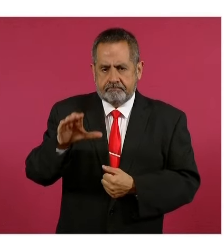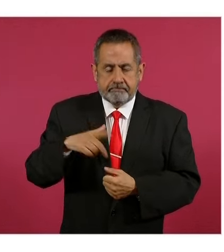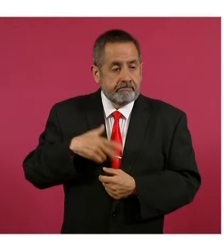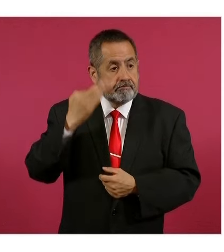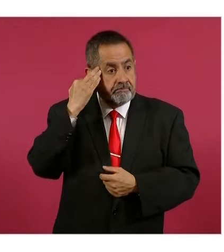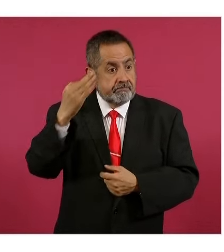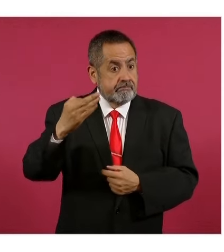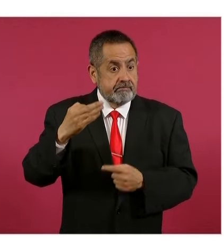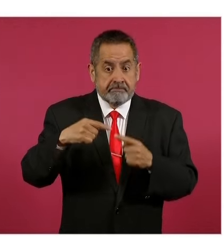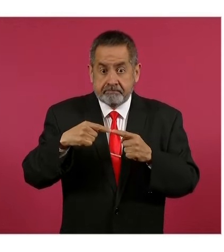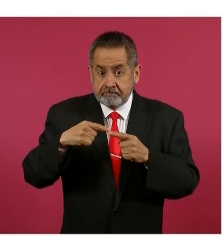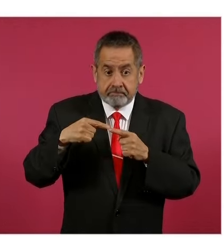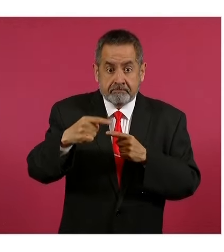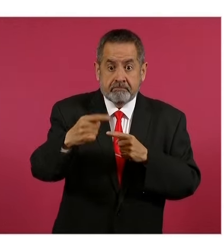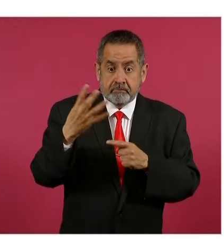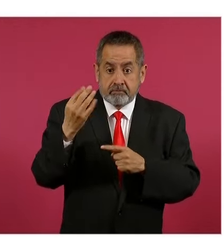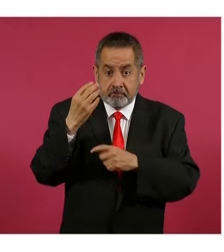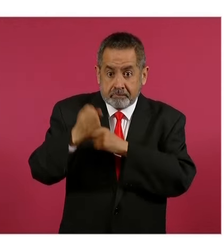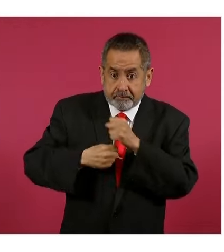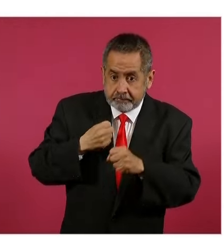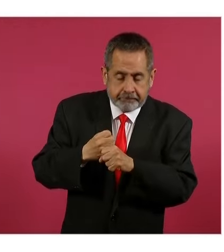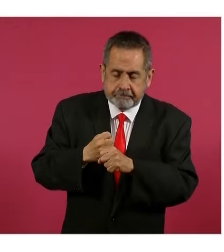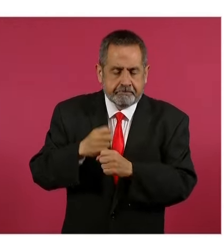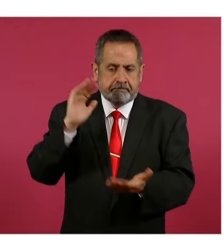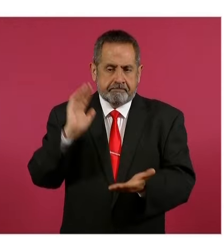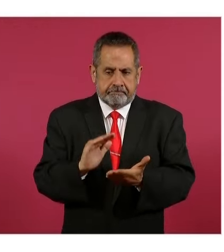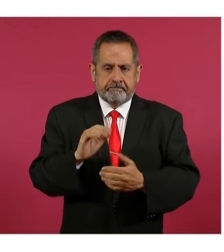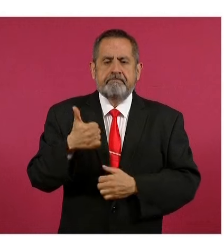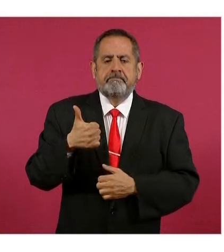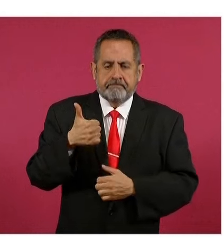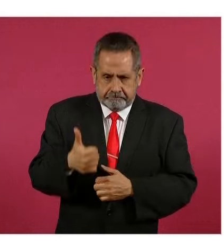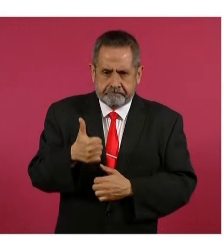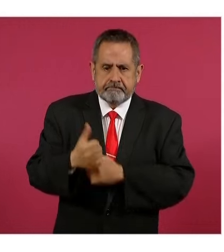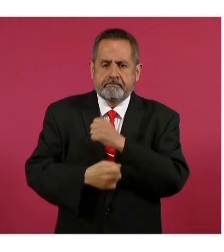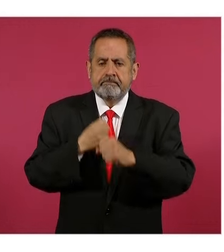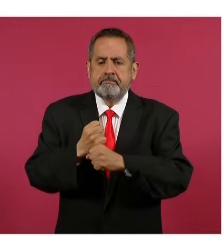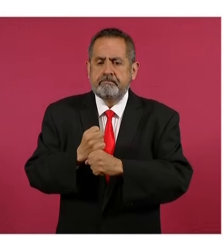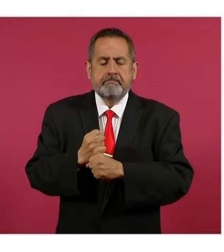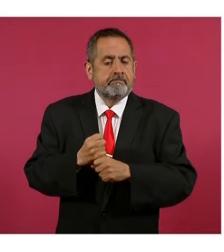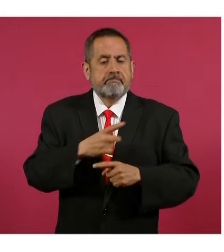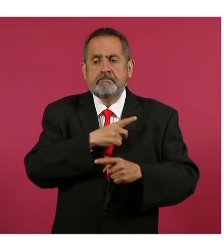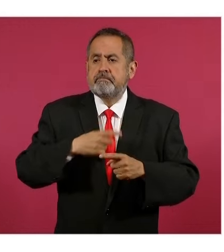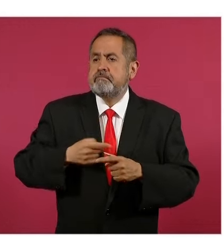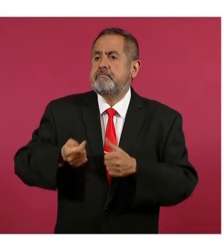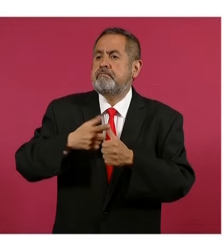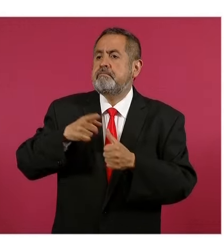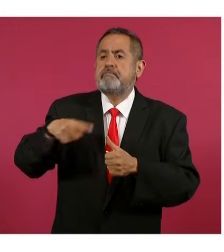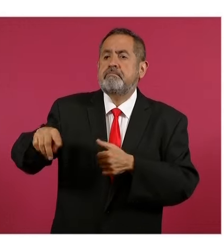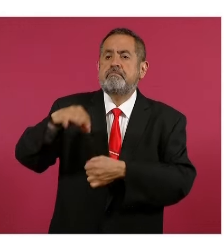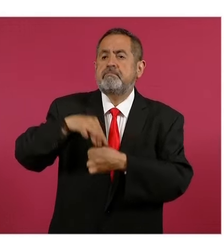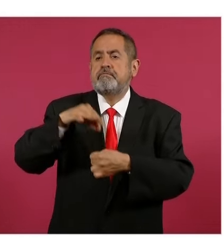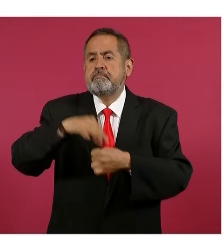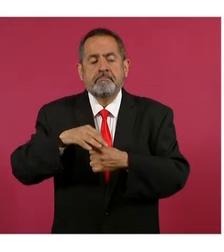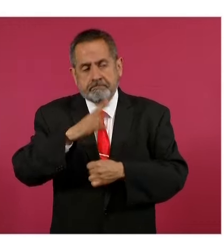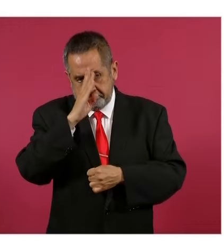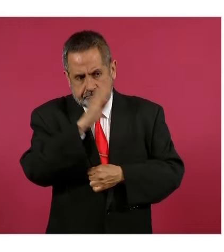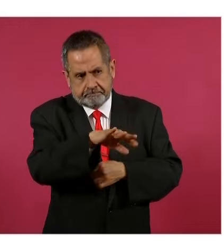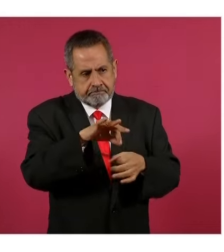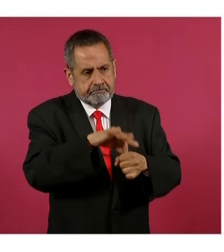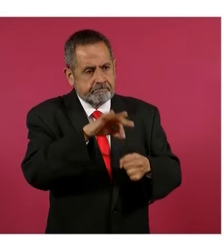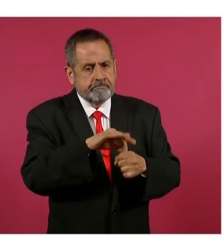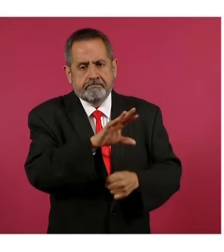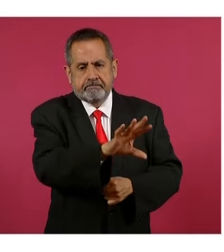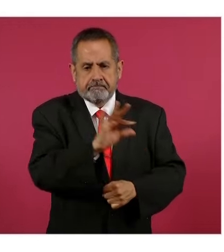disminuye de 9 a 6 años y se establece que deben ser electos de manera directa.